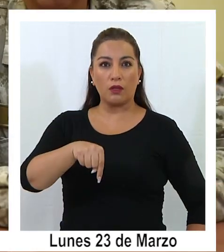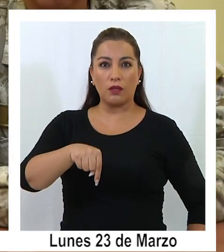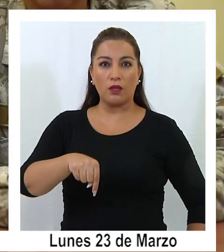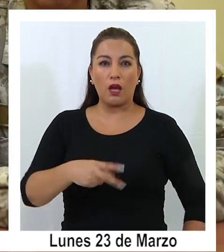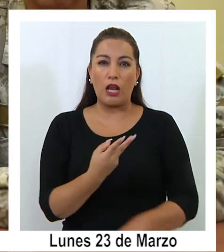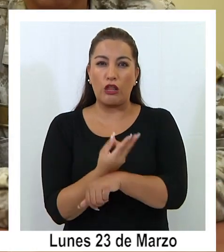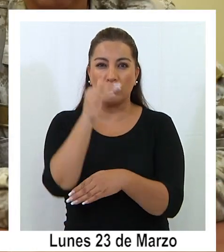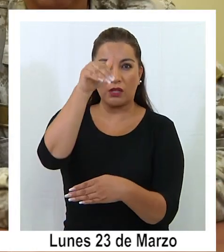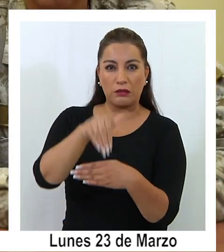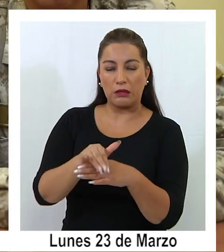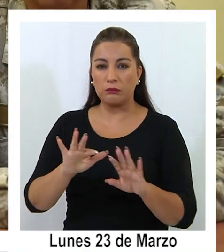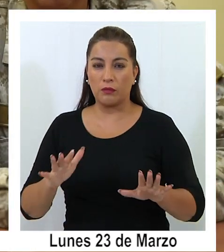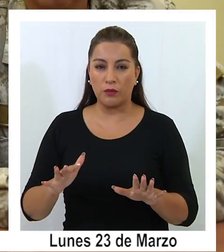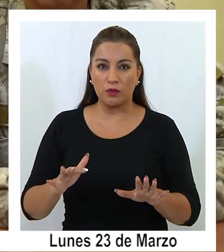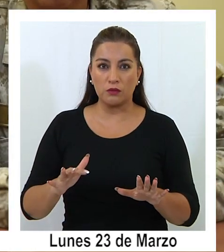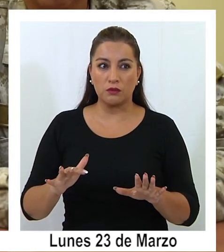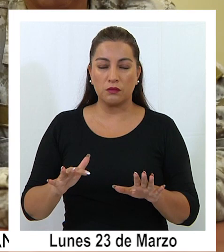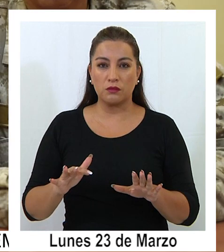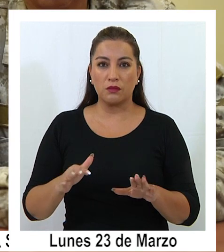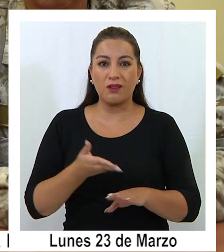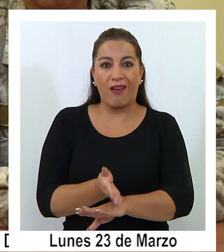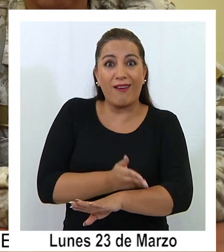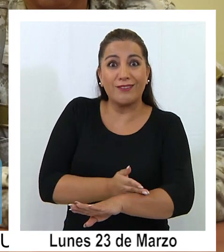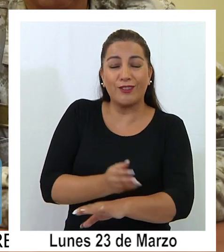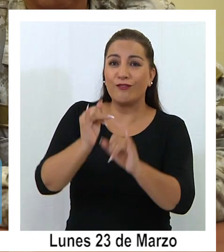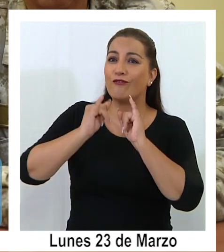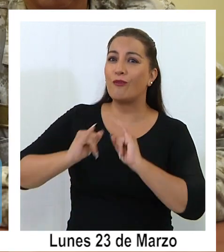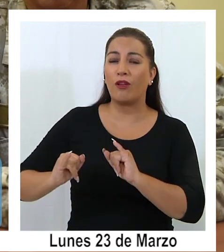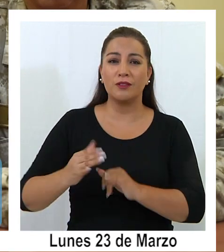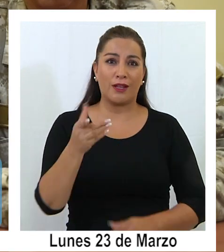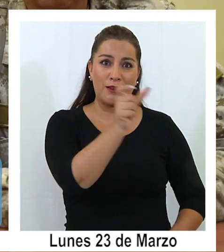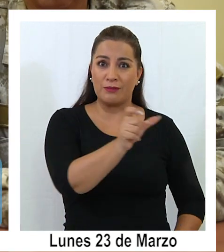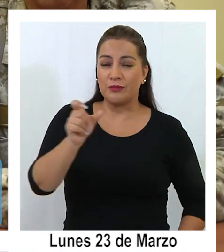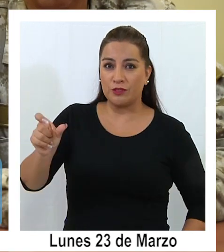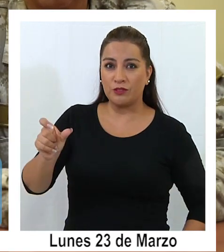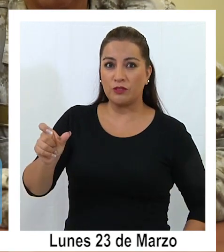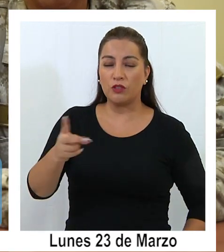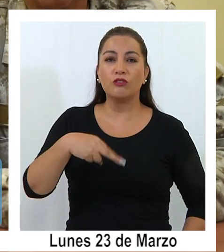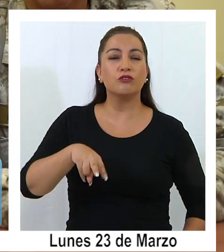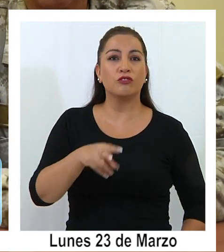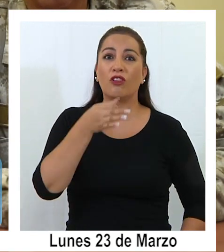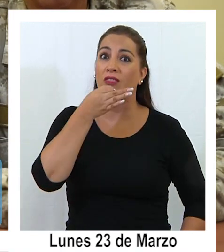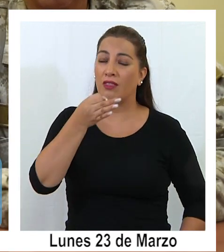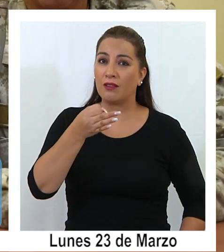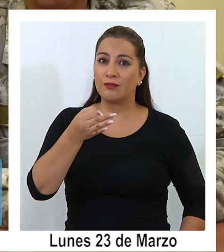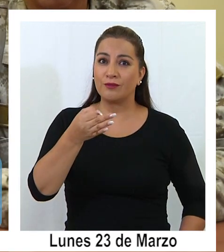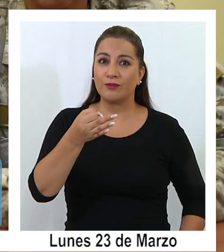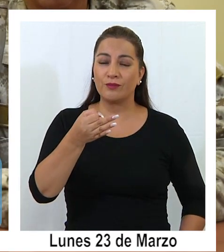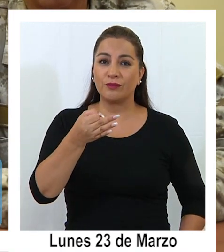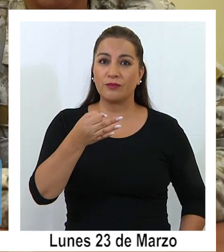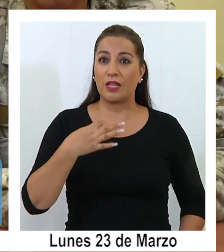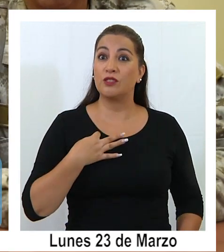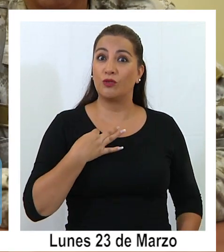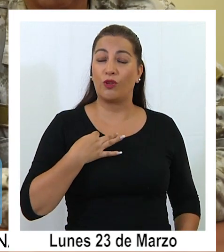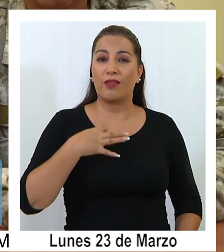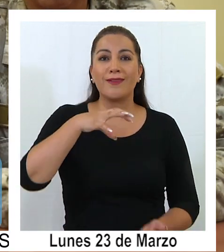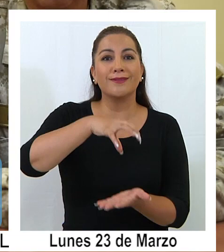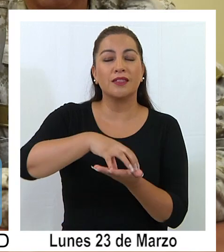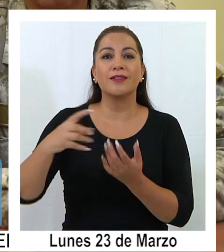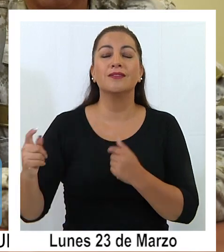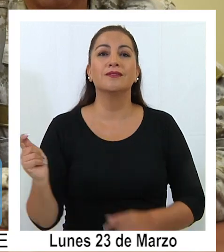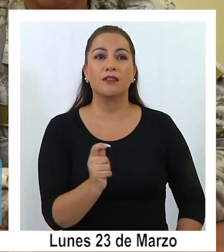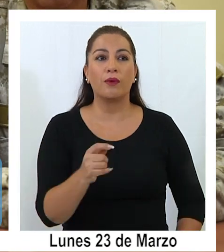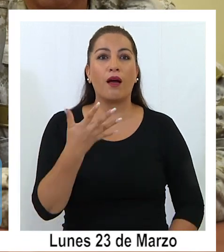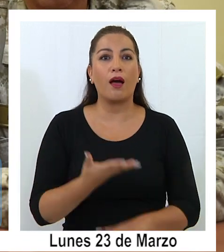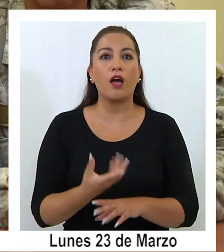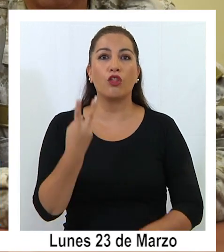al mediodía, después de haberle informado a cada uno de ellos, estamos en condiciones de informarle a nuestra gente en Tarapacá